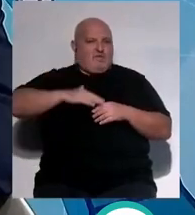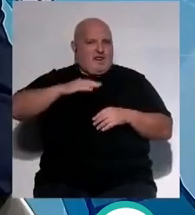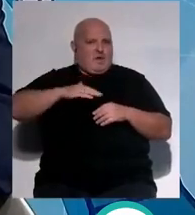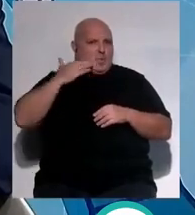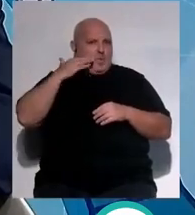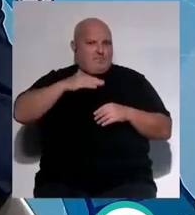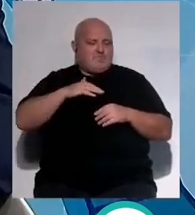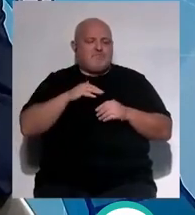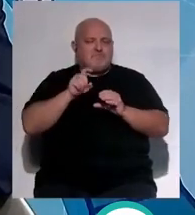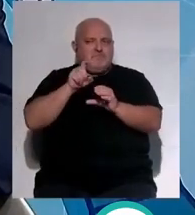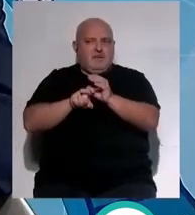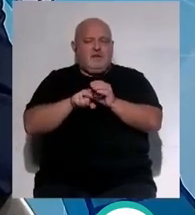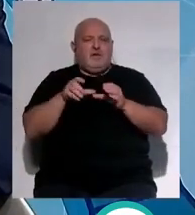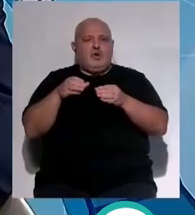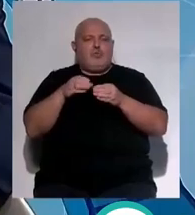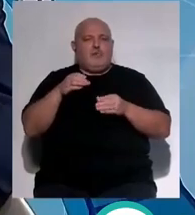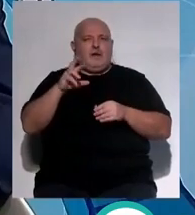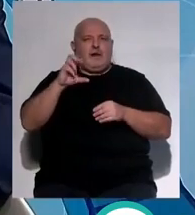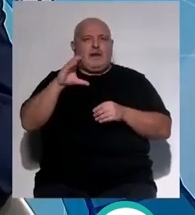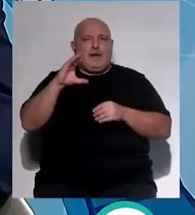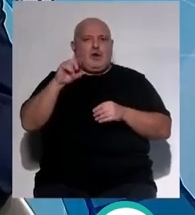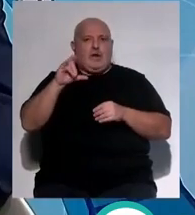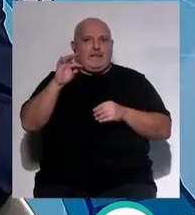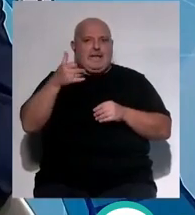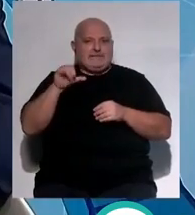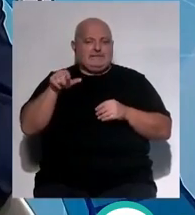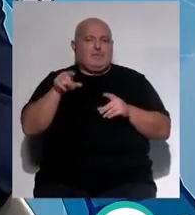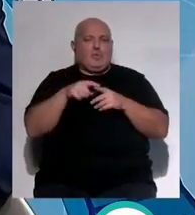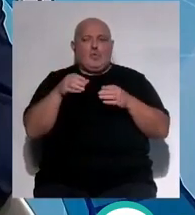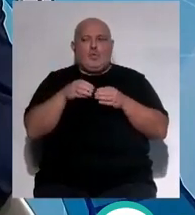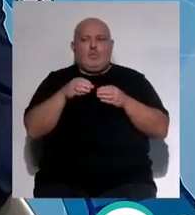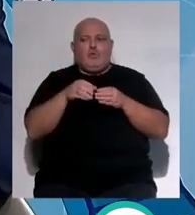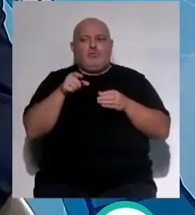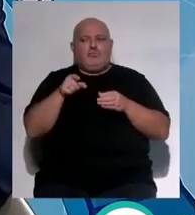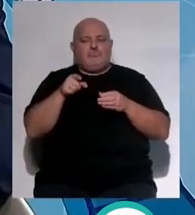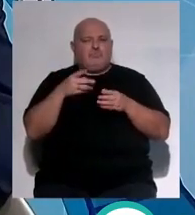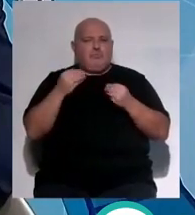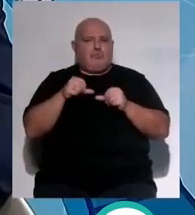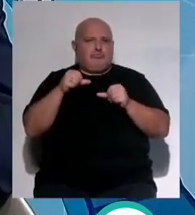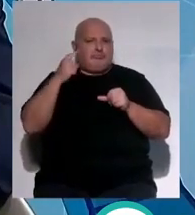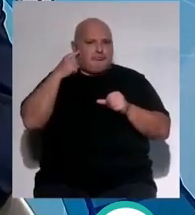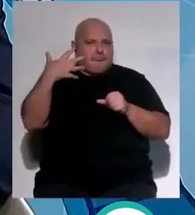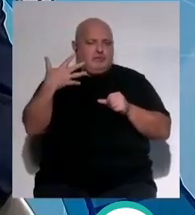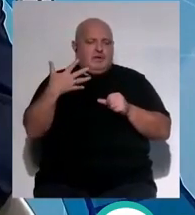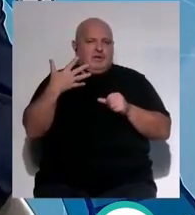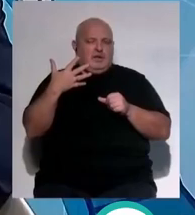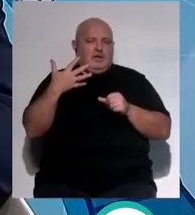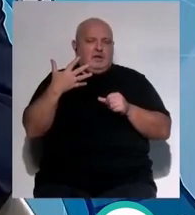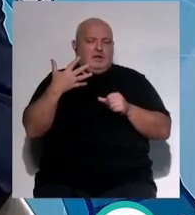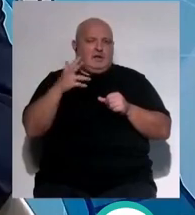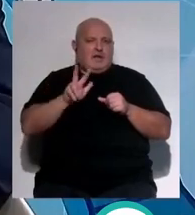nos hemos incorporado al grupo Recoletas que como tú bien comentas Fátima es un grupo con mucha repercusión a nivel